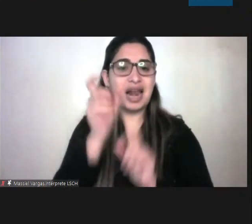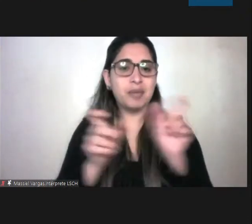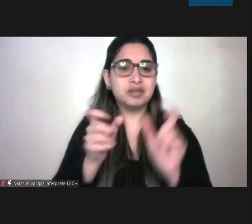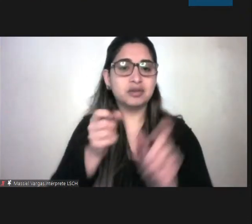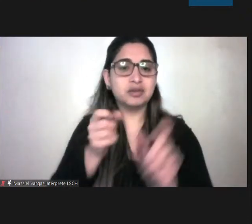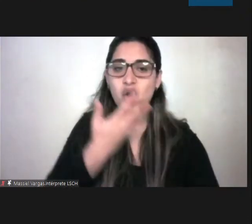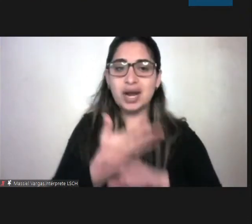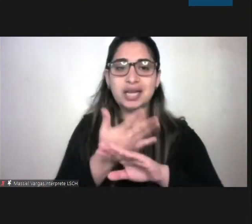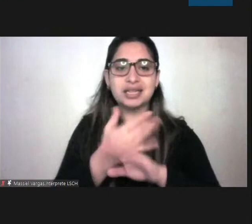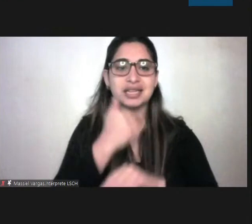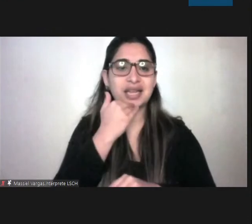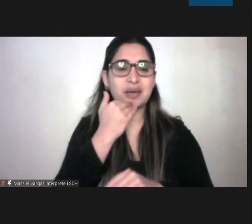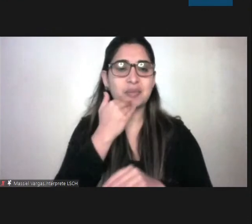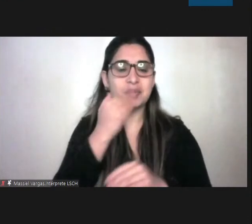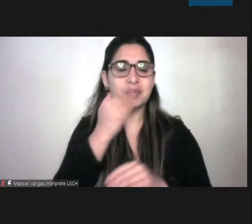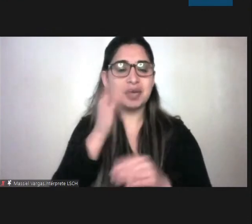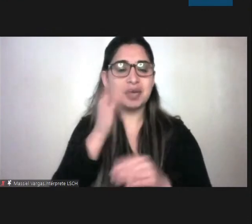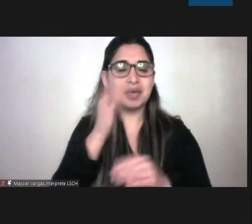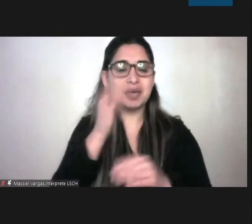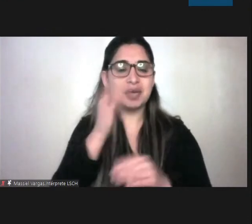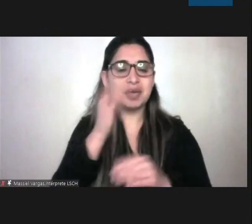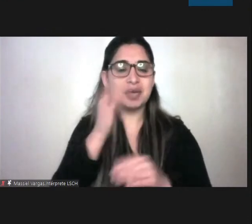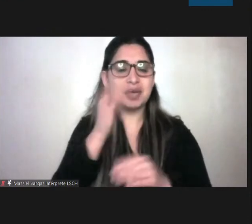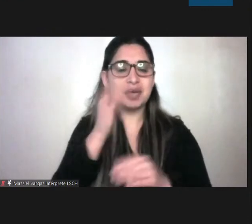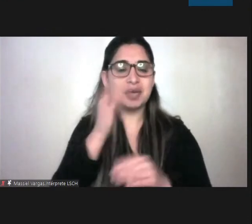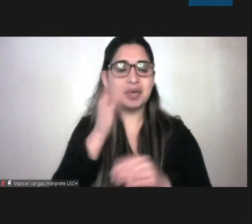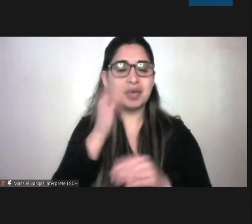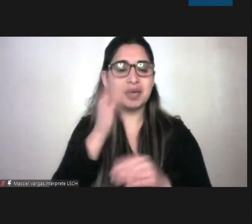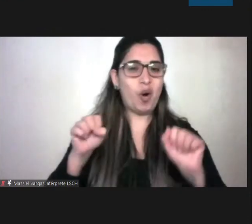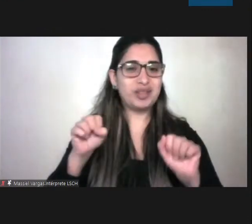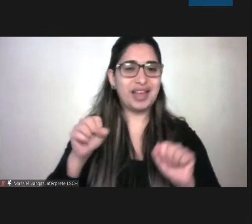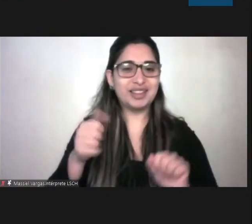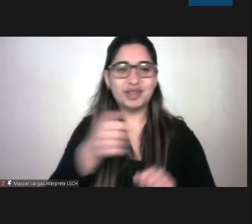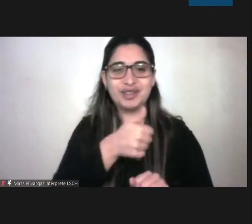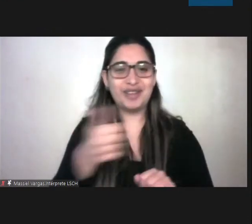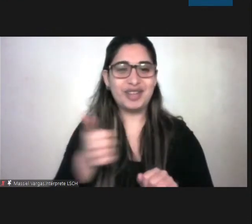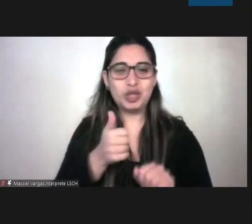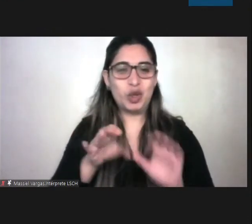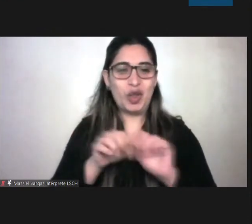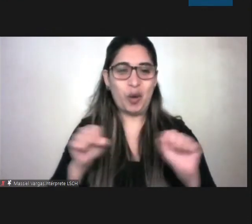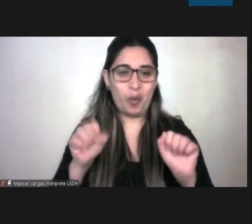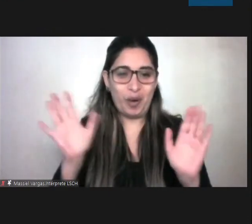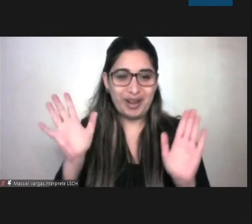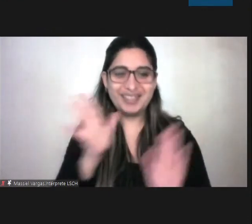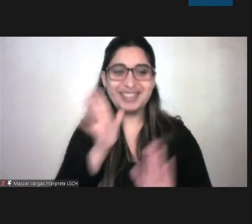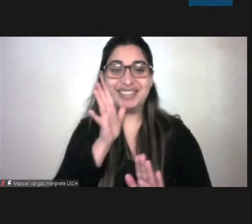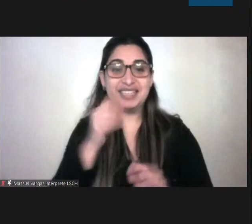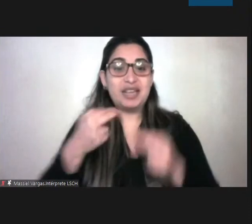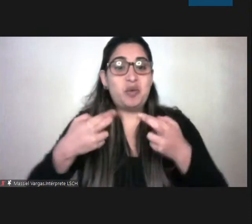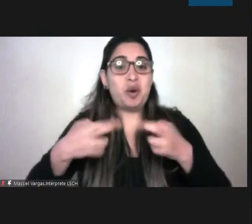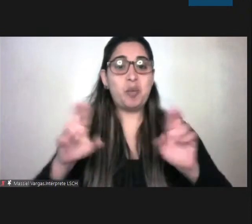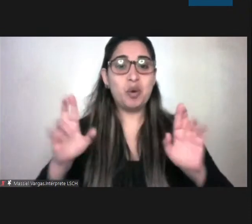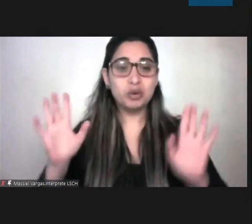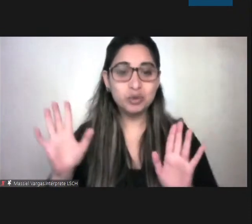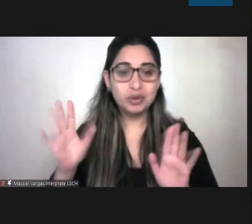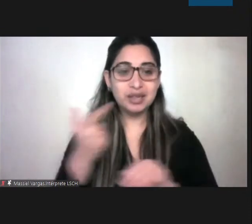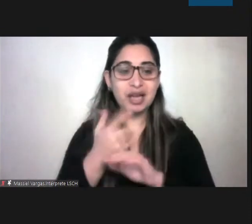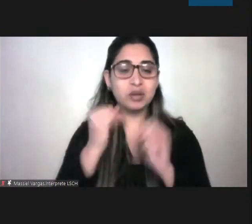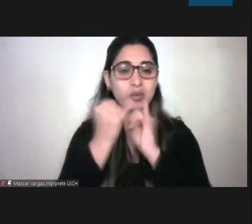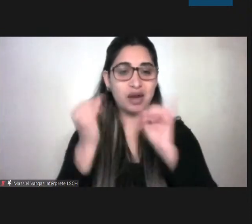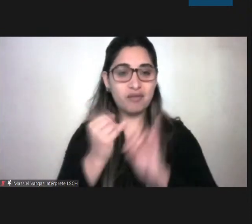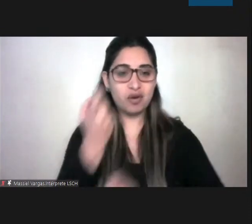los chats internos ni que nos hubiéramos puesto de acuerdo ¿no? tenemos una tremenda oportunidad y esto es la toma de